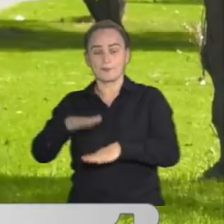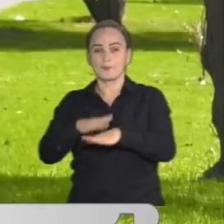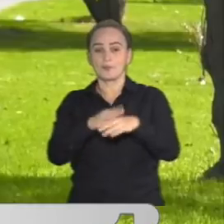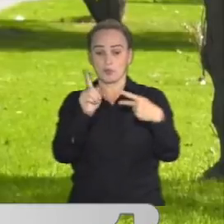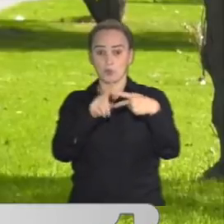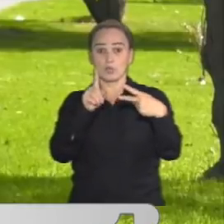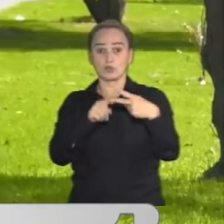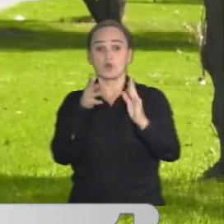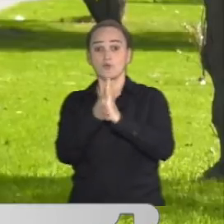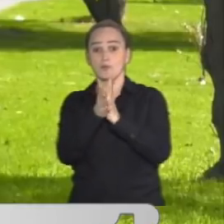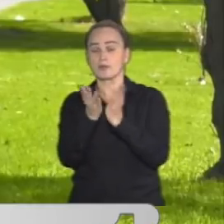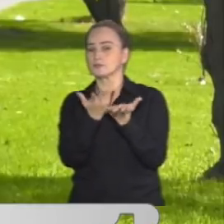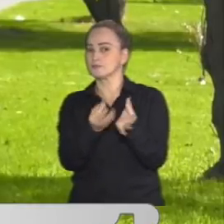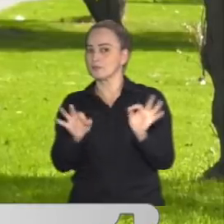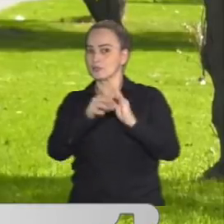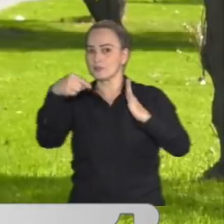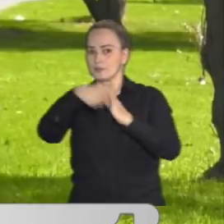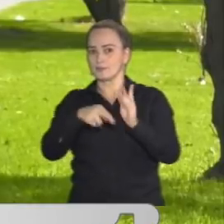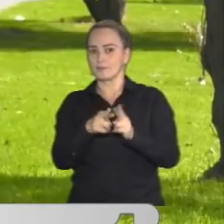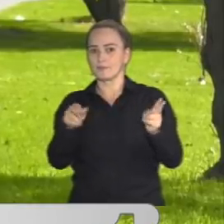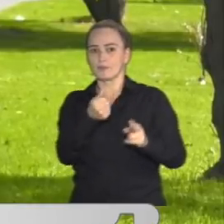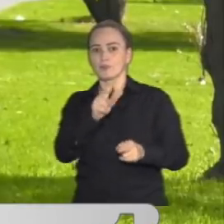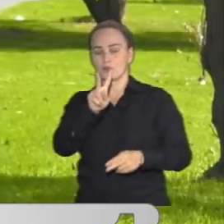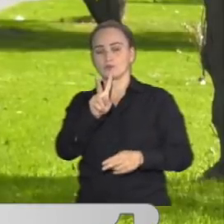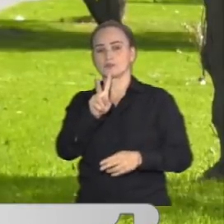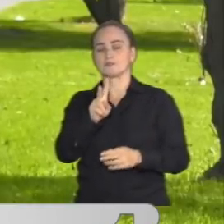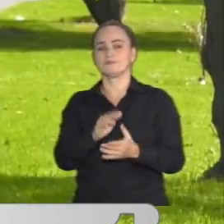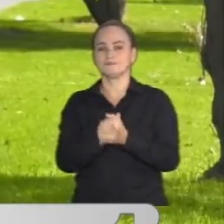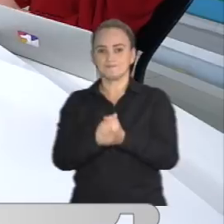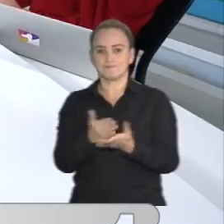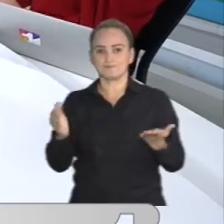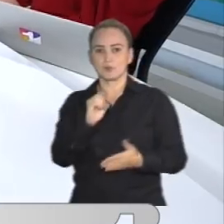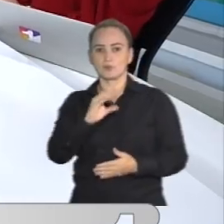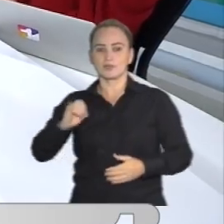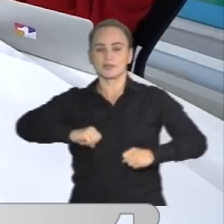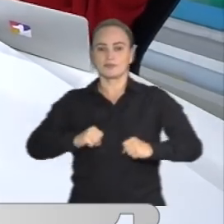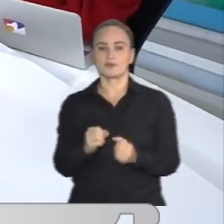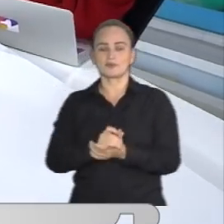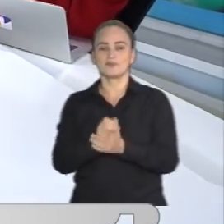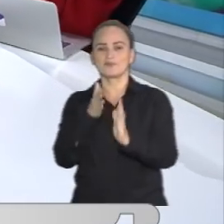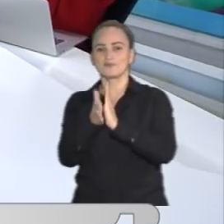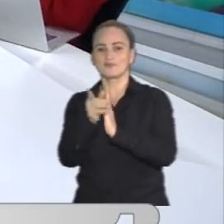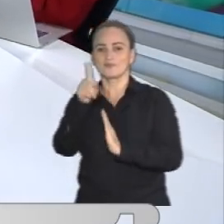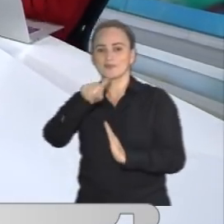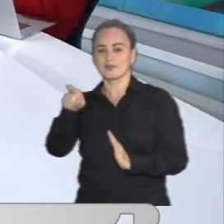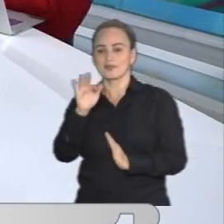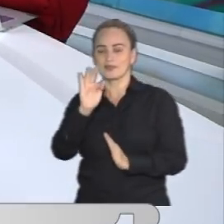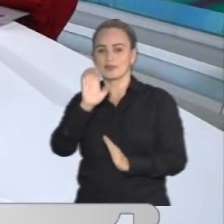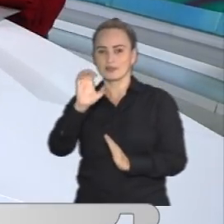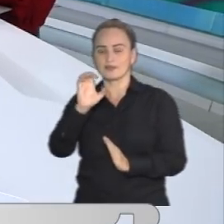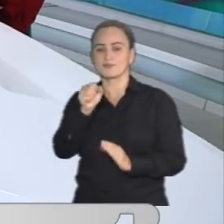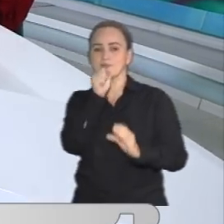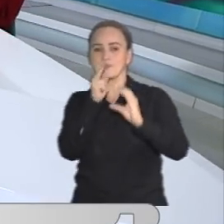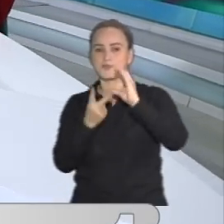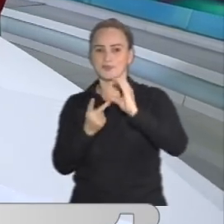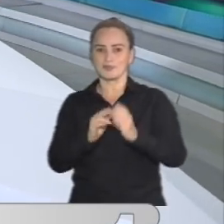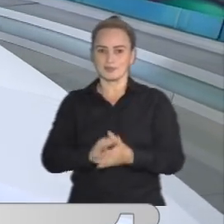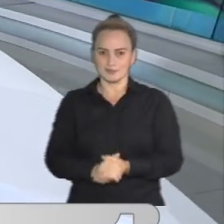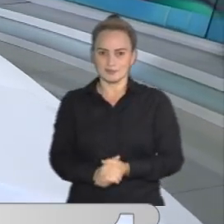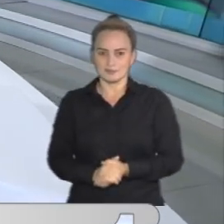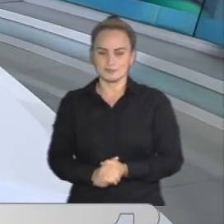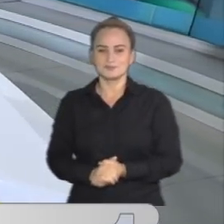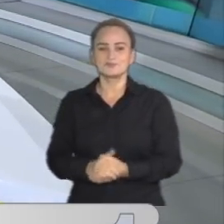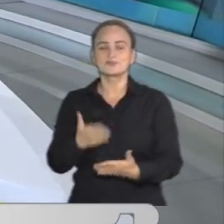de estas dos noticias a las 12 del mediodía. Por ahora me despido. Desde el occidente de Bogotá, informó Stick Luengas, Paranoticentro 1,